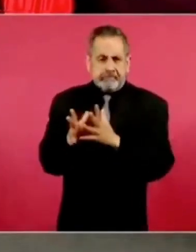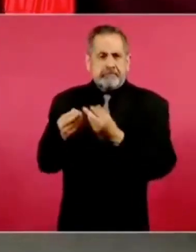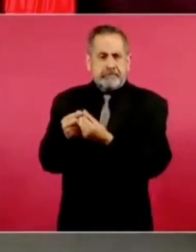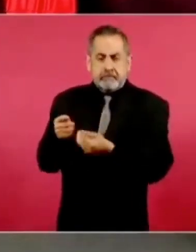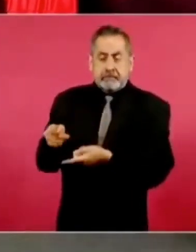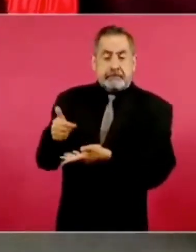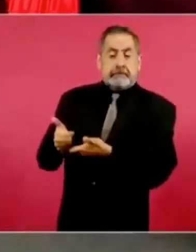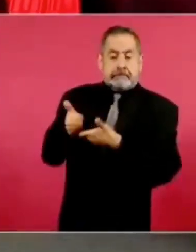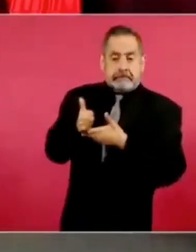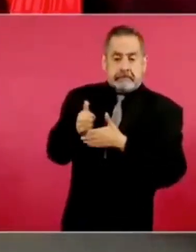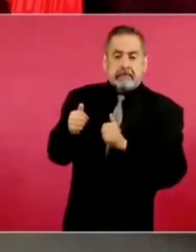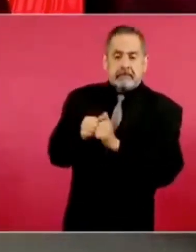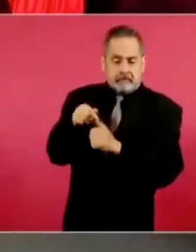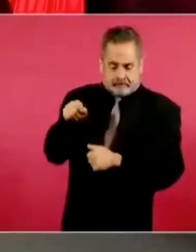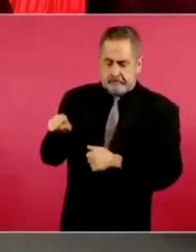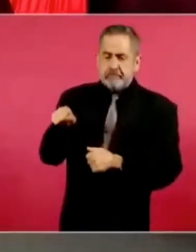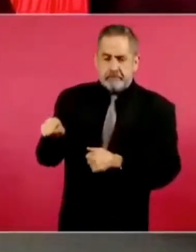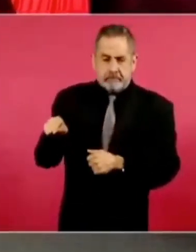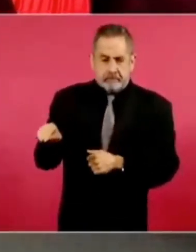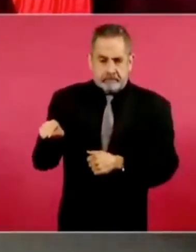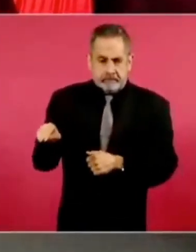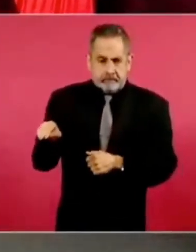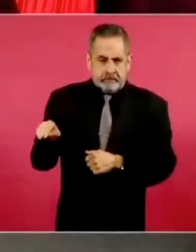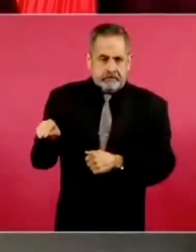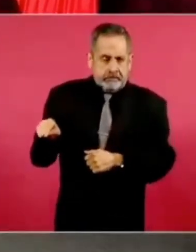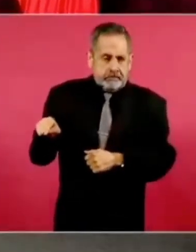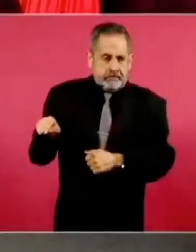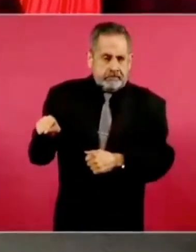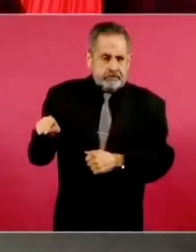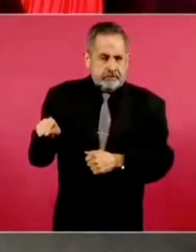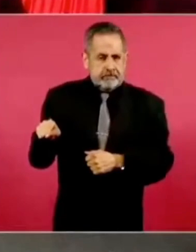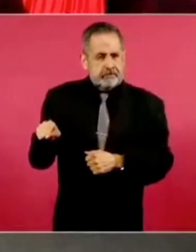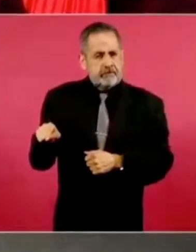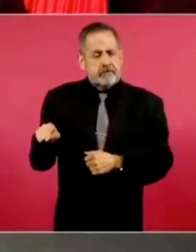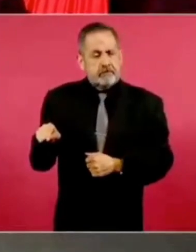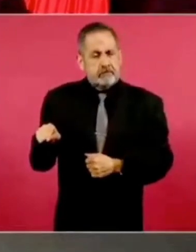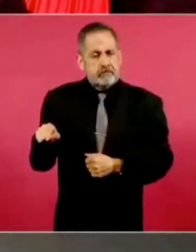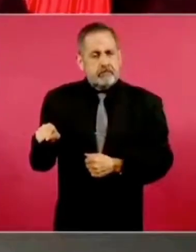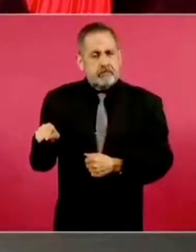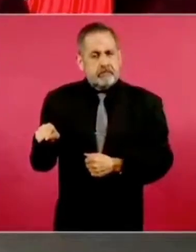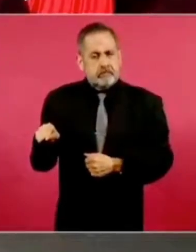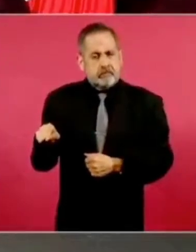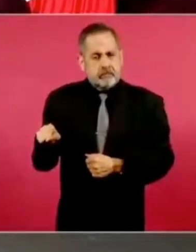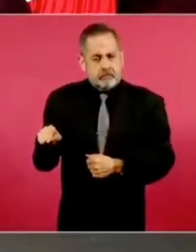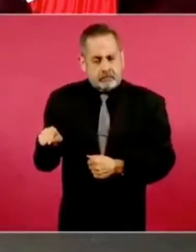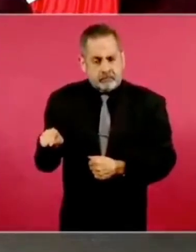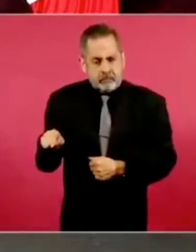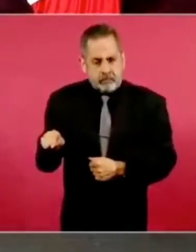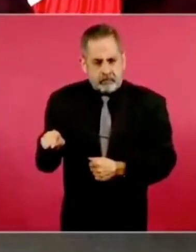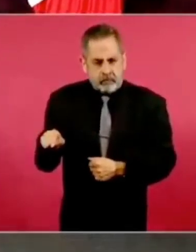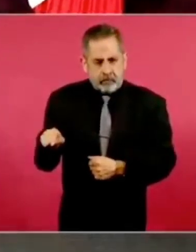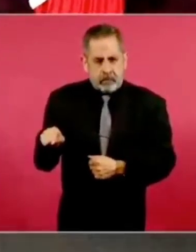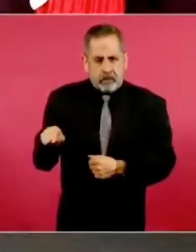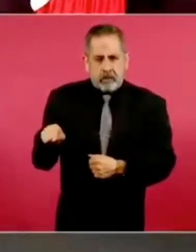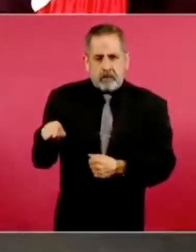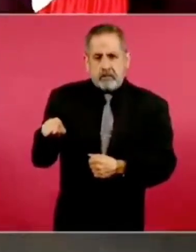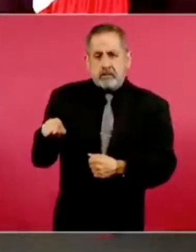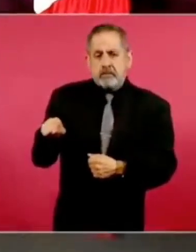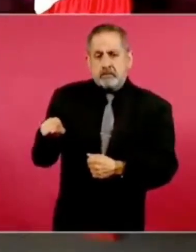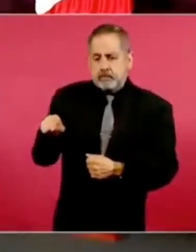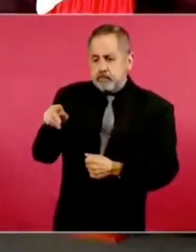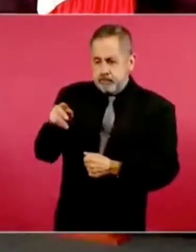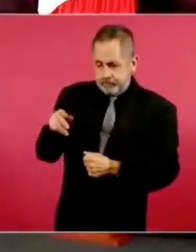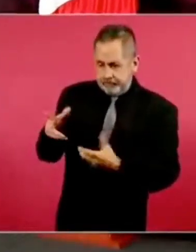en la